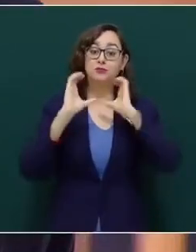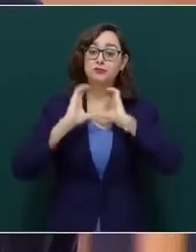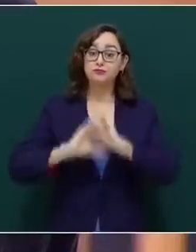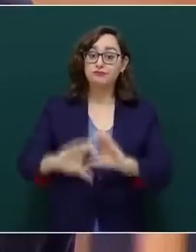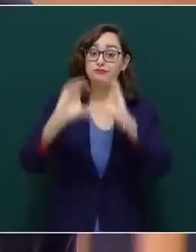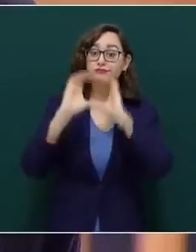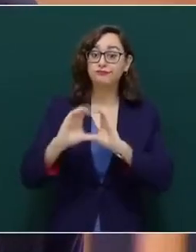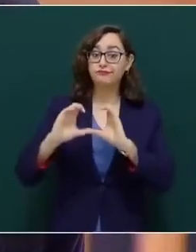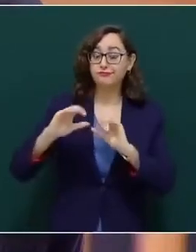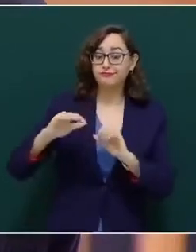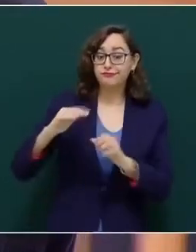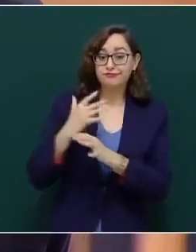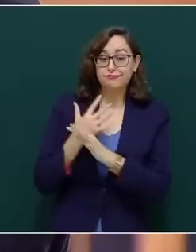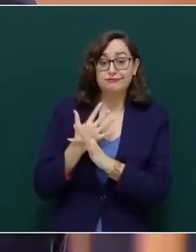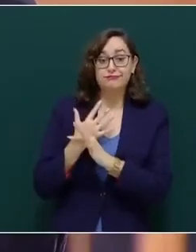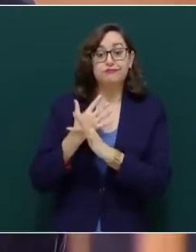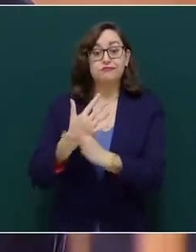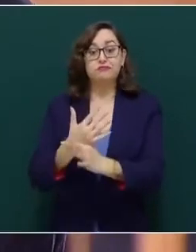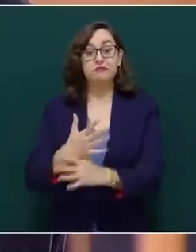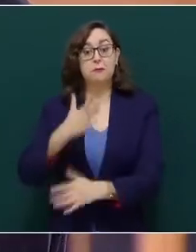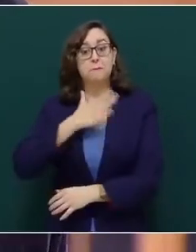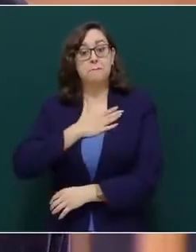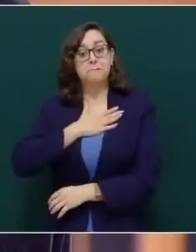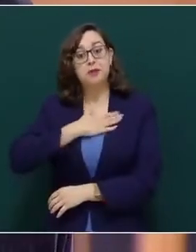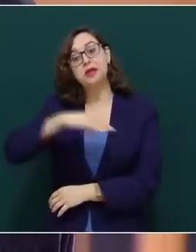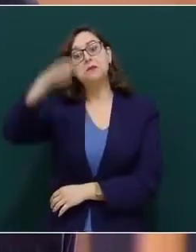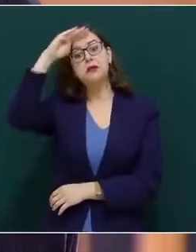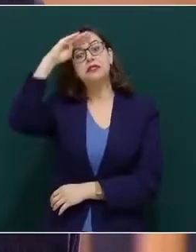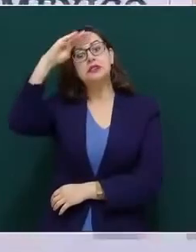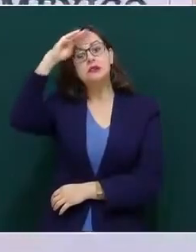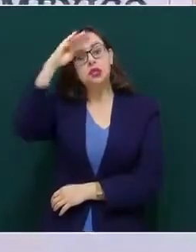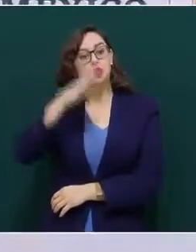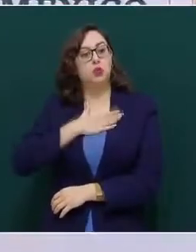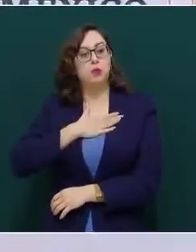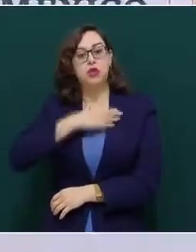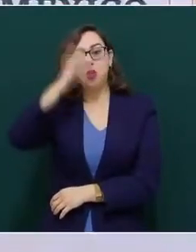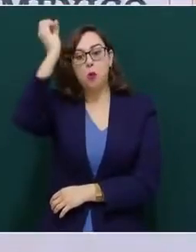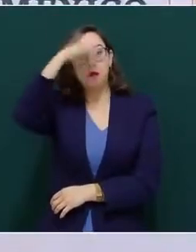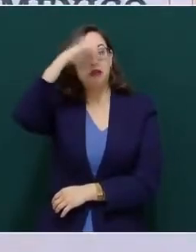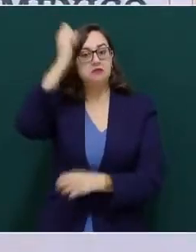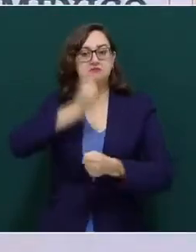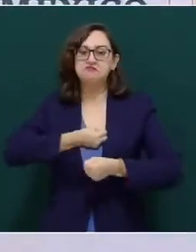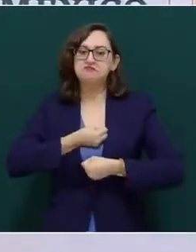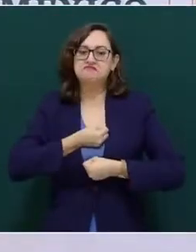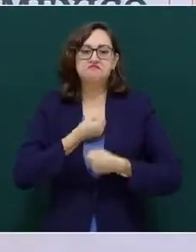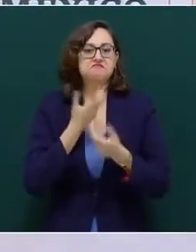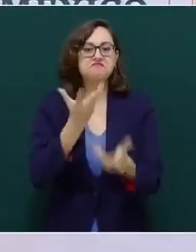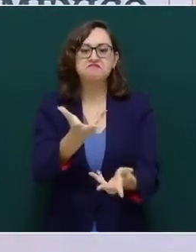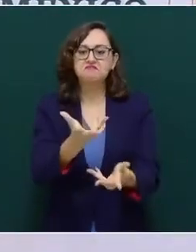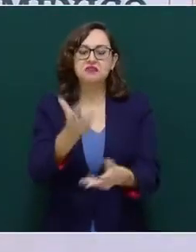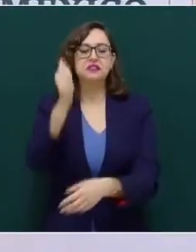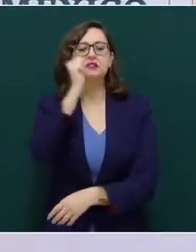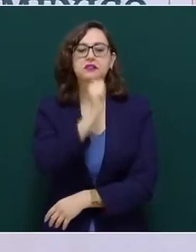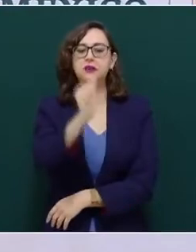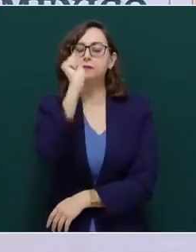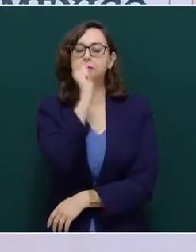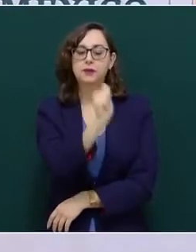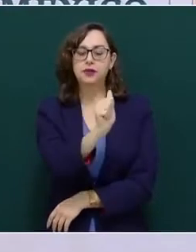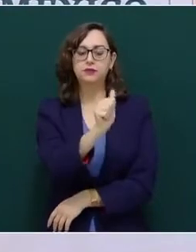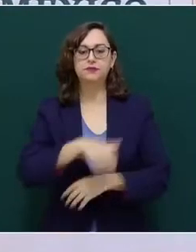13, yo siempre digo lo que pienso. En consecuencia, creo